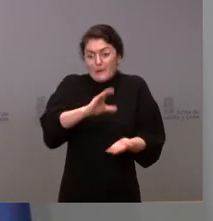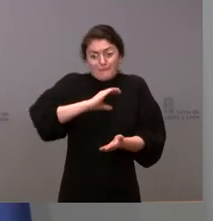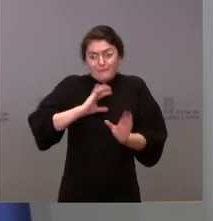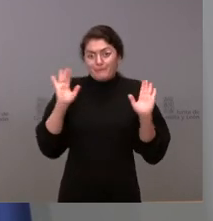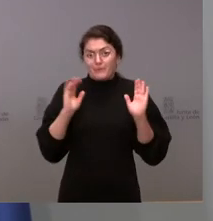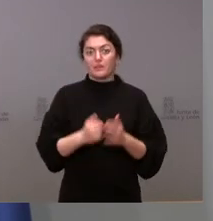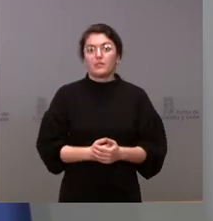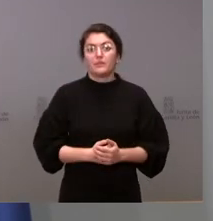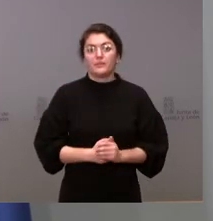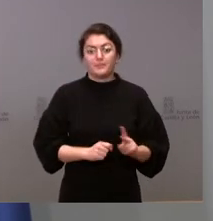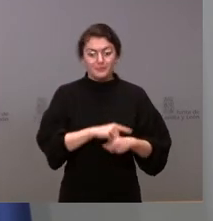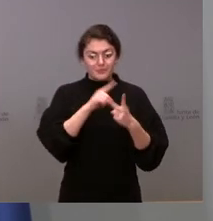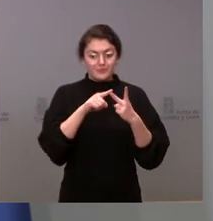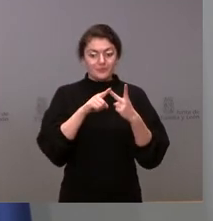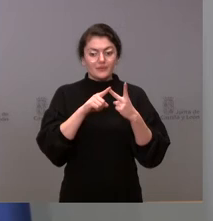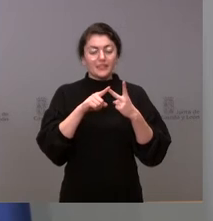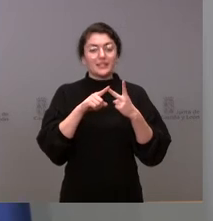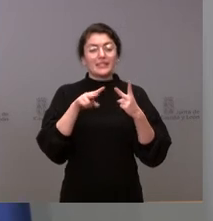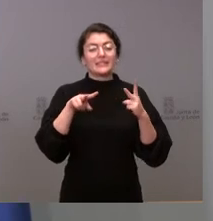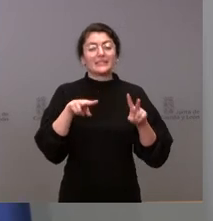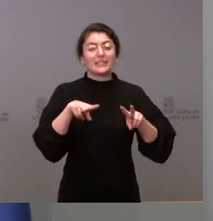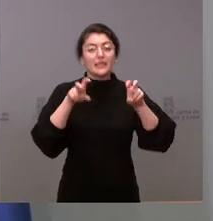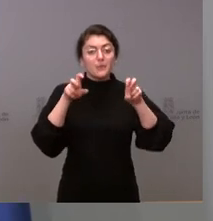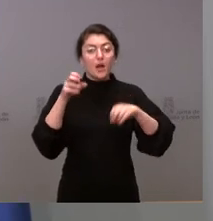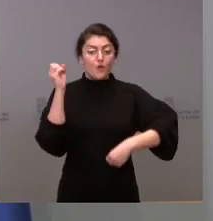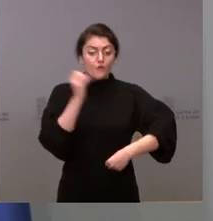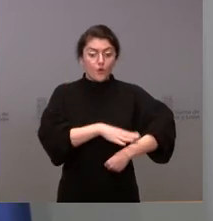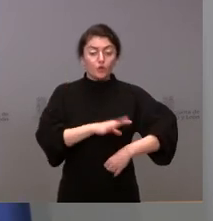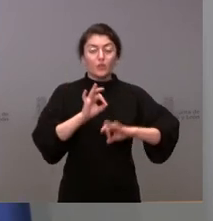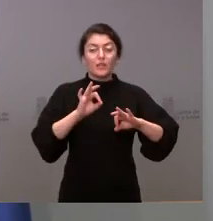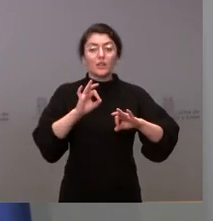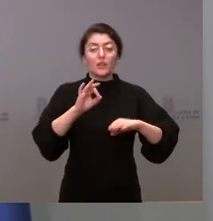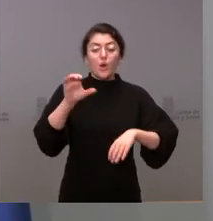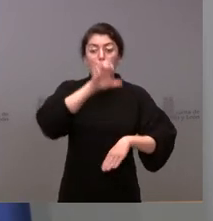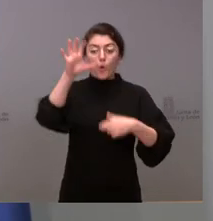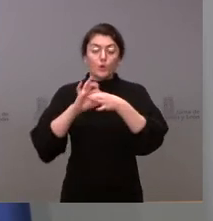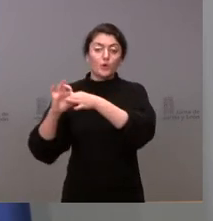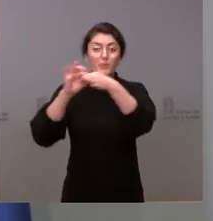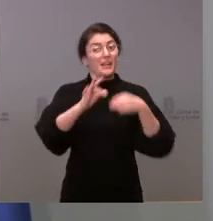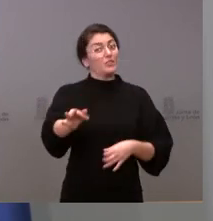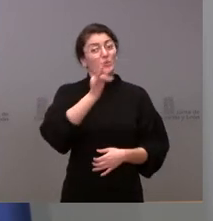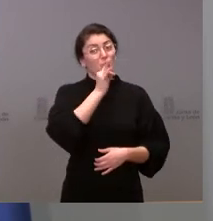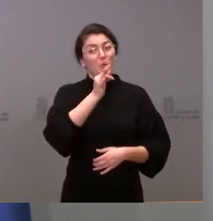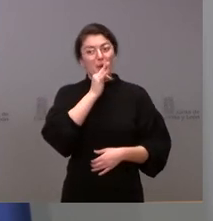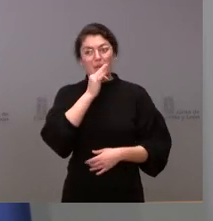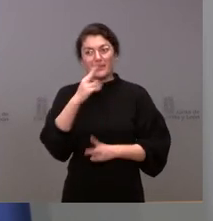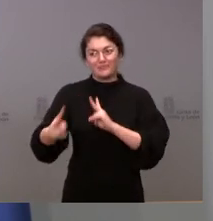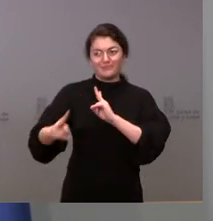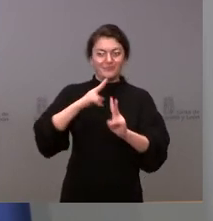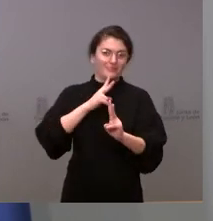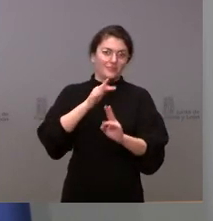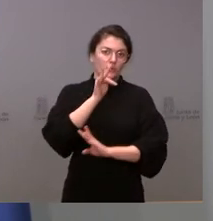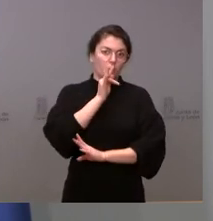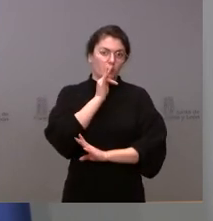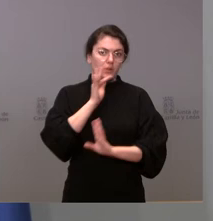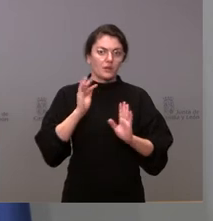requerimiento que formulamos en relación con los fondos de la Unión Europea no hemos recibido todavía contestación y